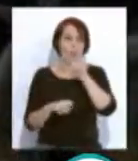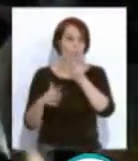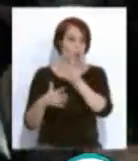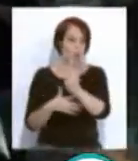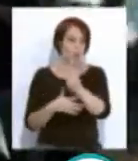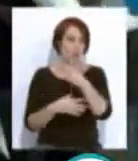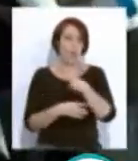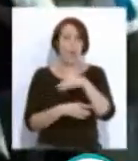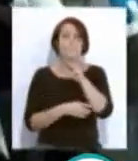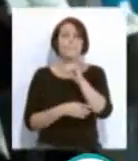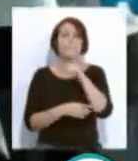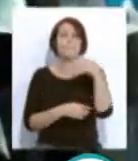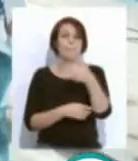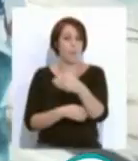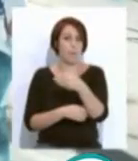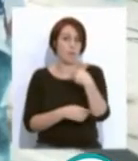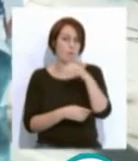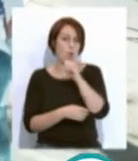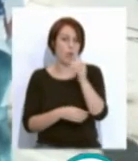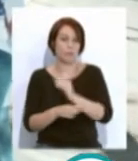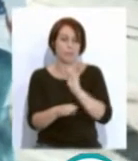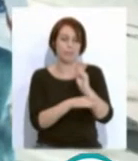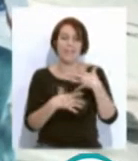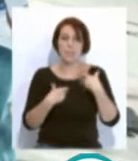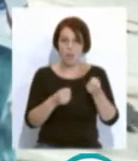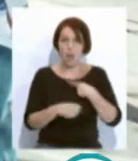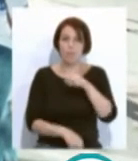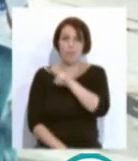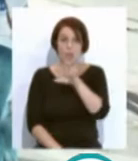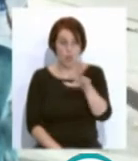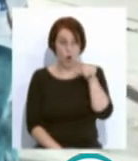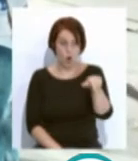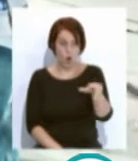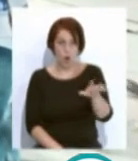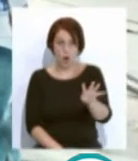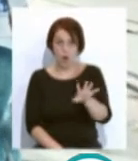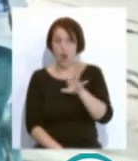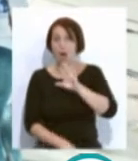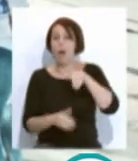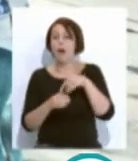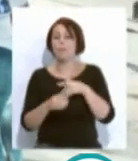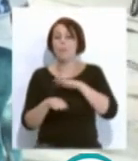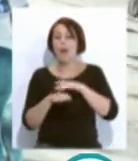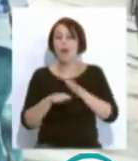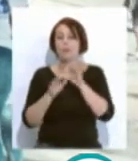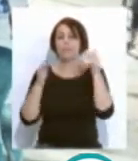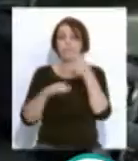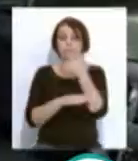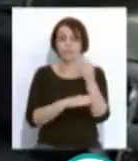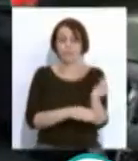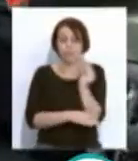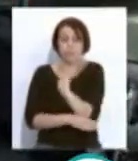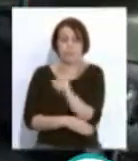PIB a la sanidad y el 25% de esta cantidad a la atención primaria. Así subrayan la